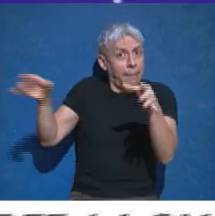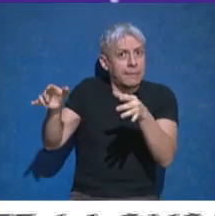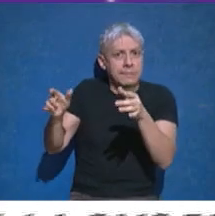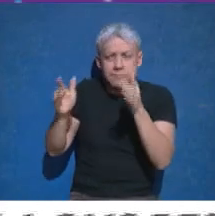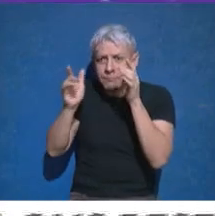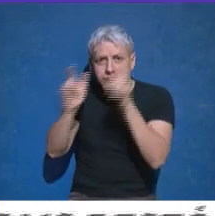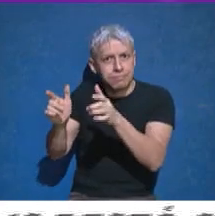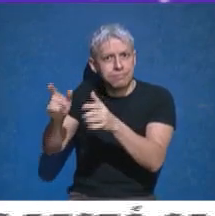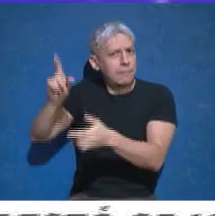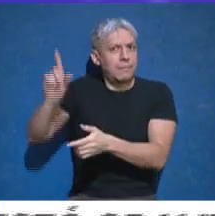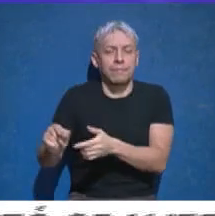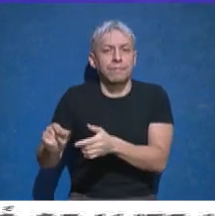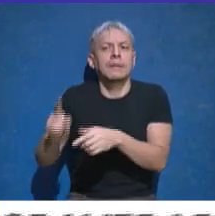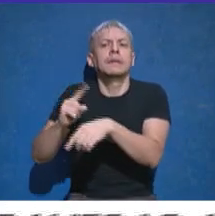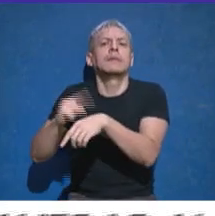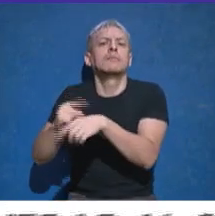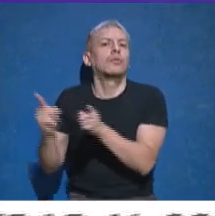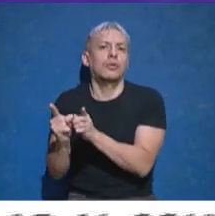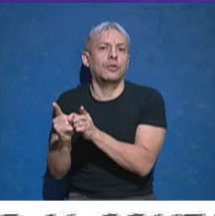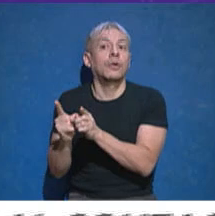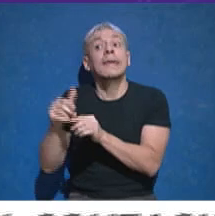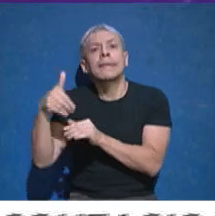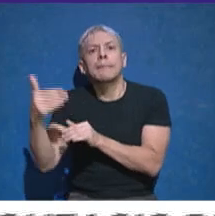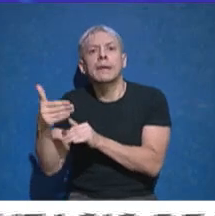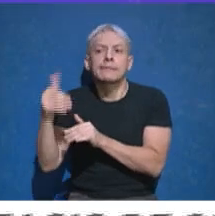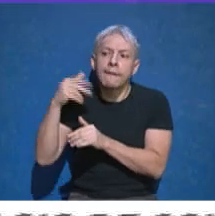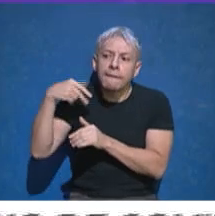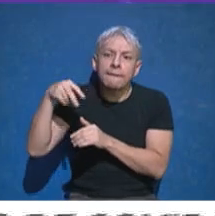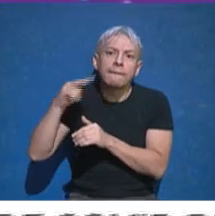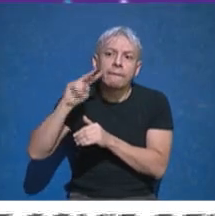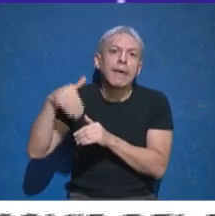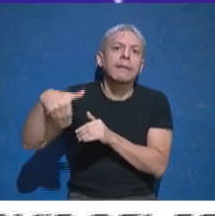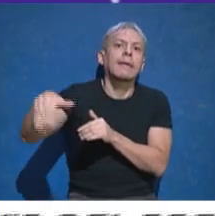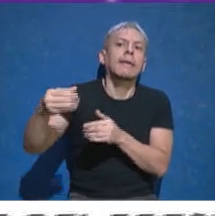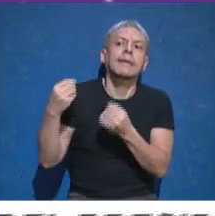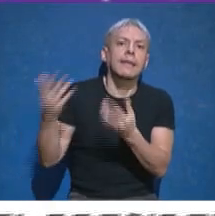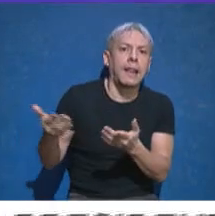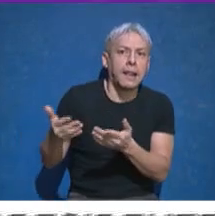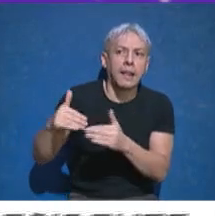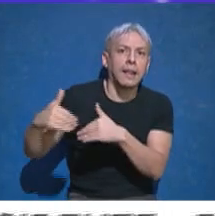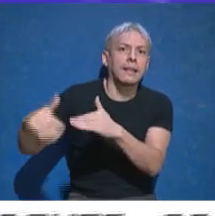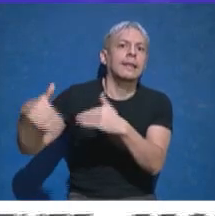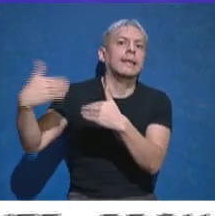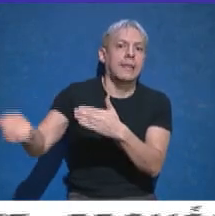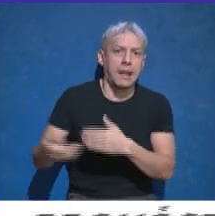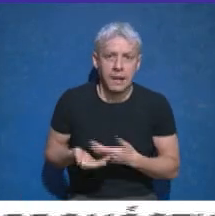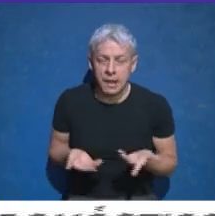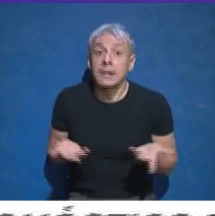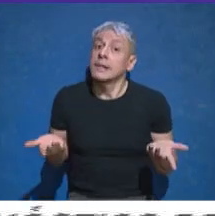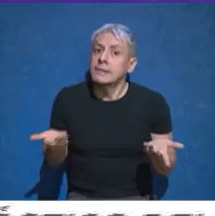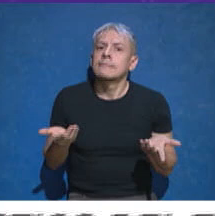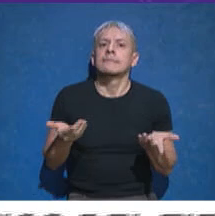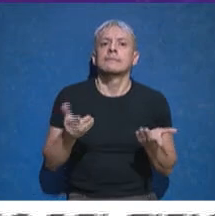y de corta duración y después de ahí ir valorando cómo evolucionan. Entonces, se le pasa a las provincias, los